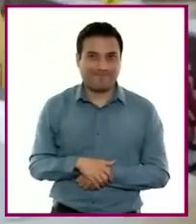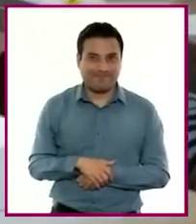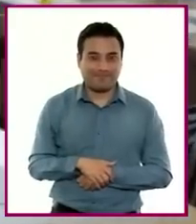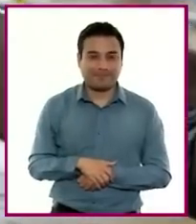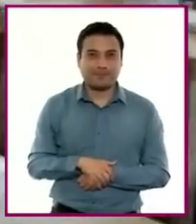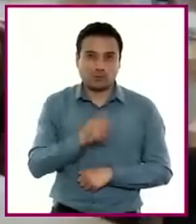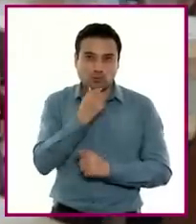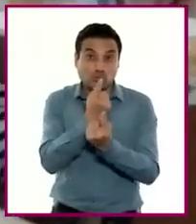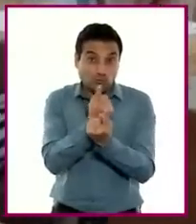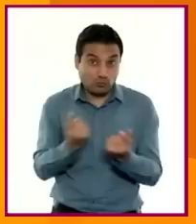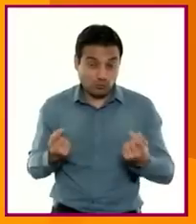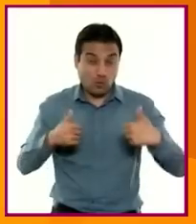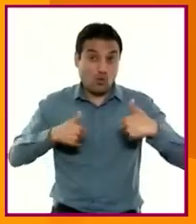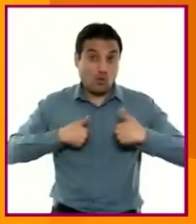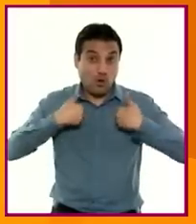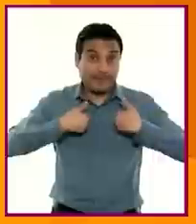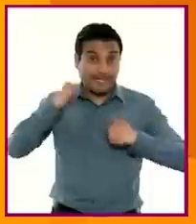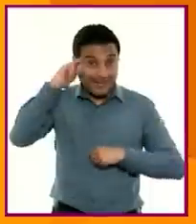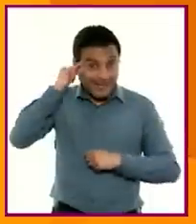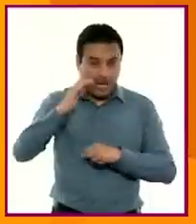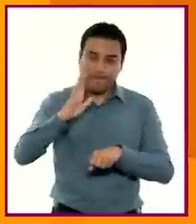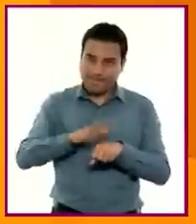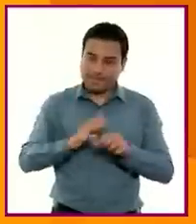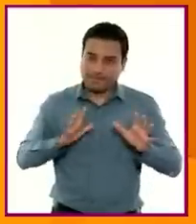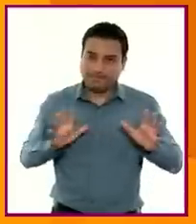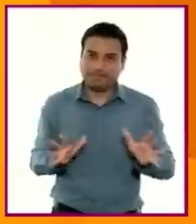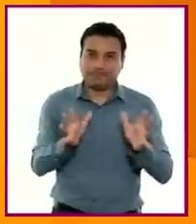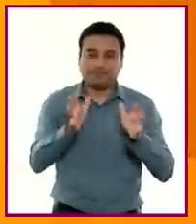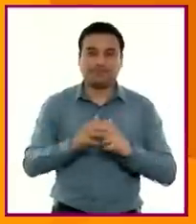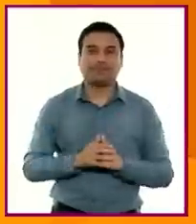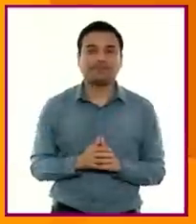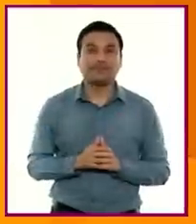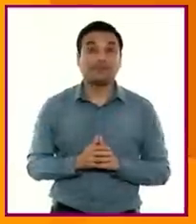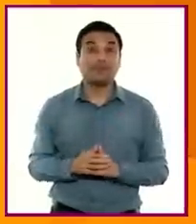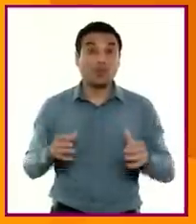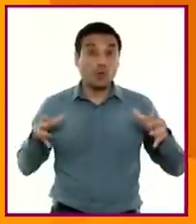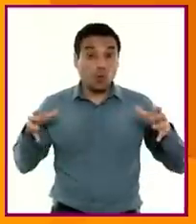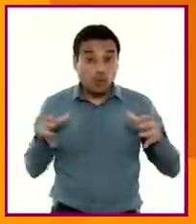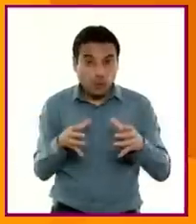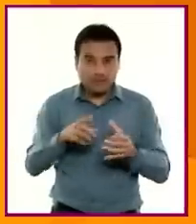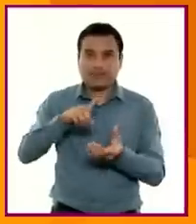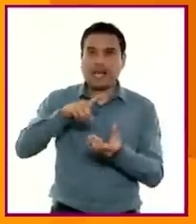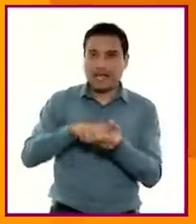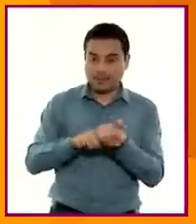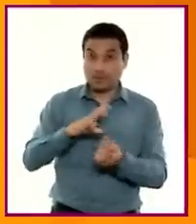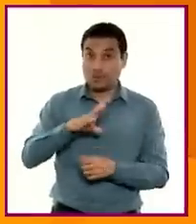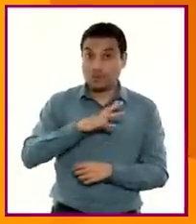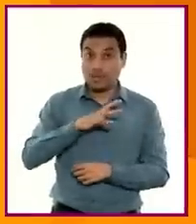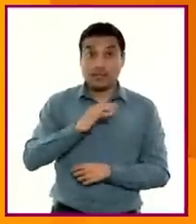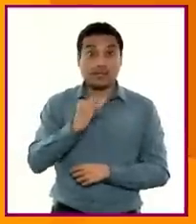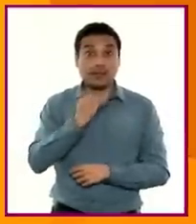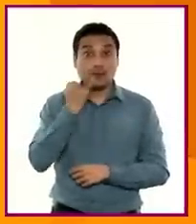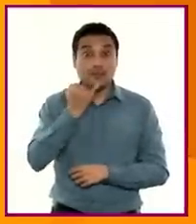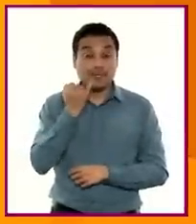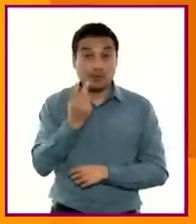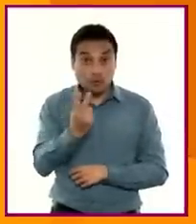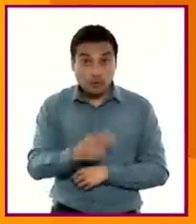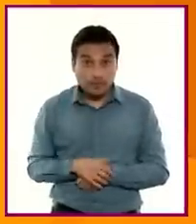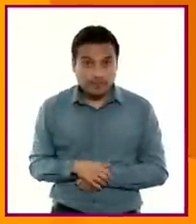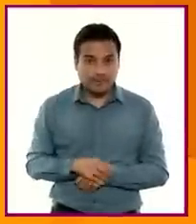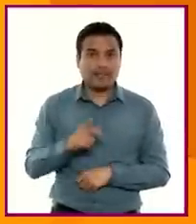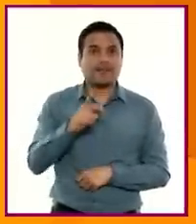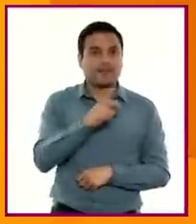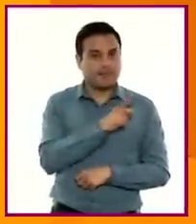indígenas. En el caso de las comunidades donde conviven diversas lenguas nacionales, es imprescindible considerar la equidad en el